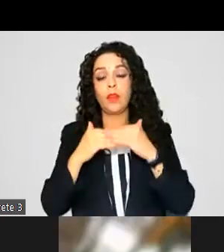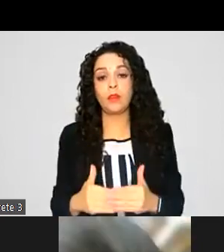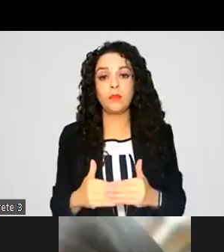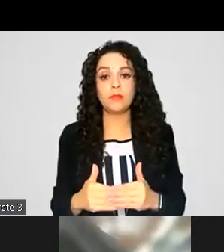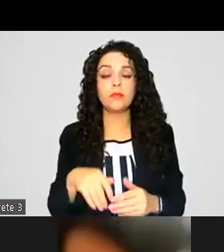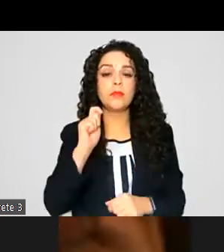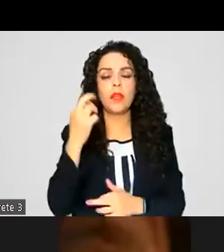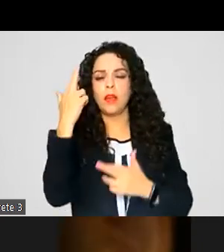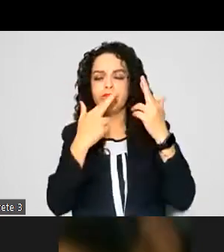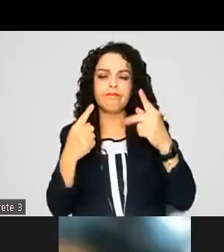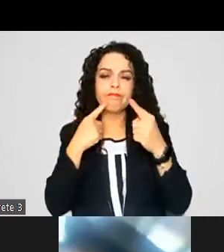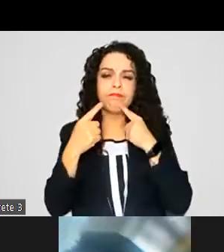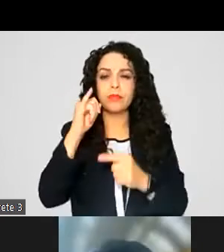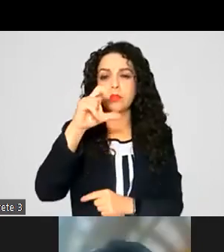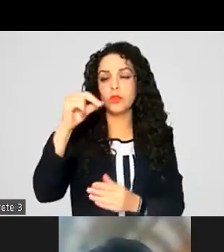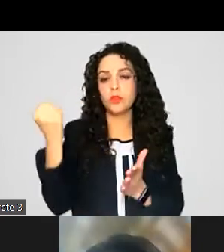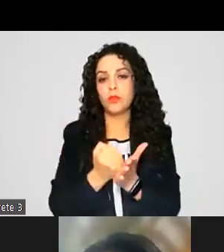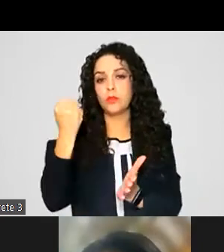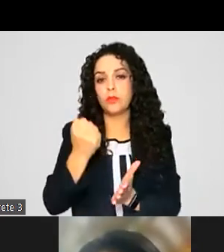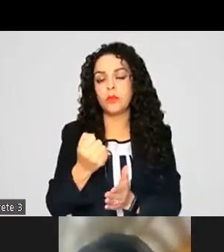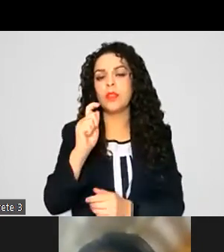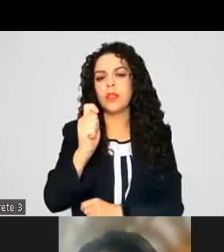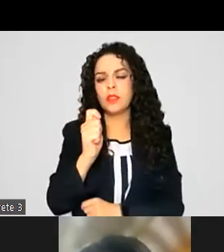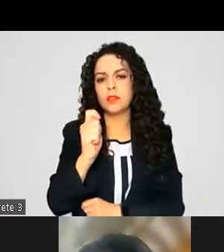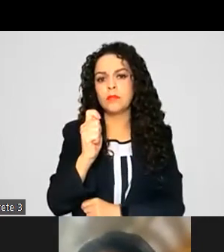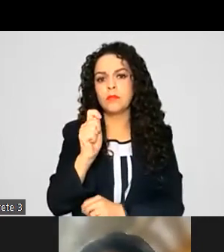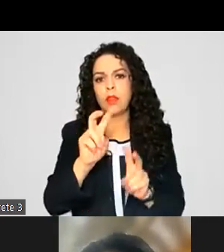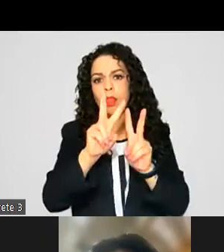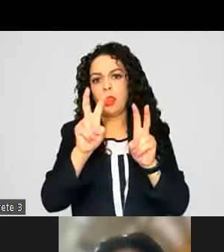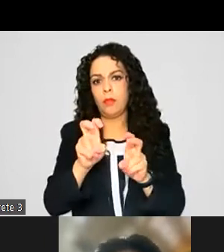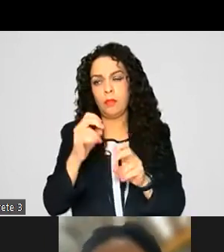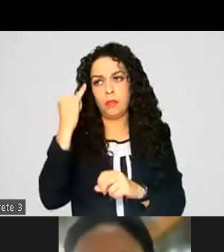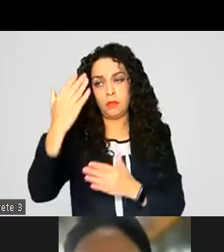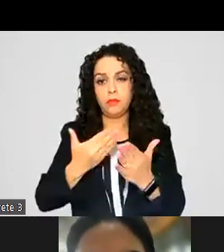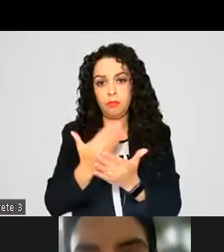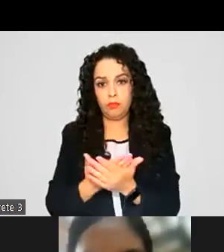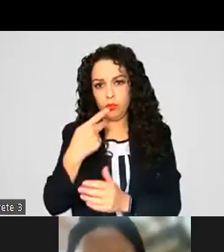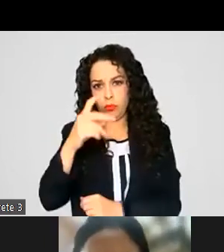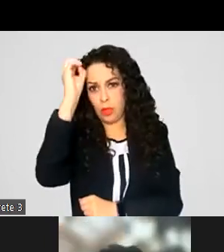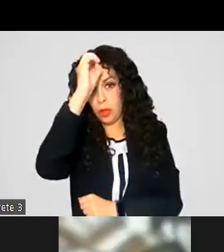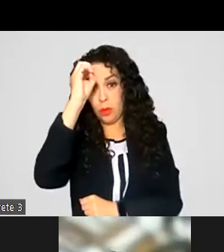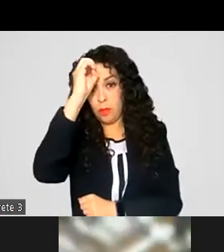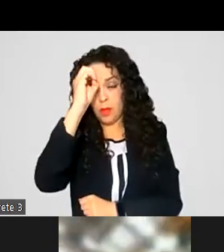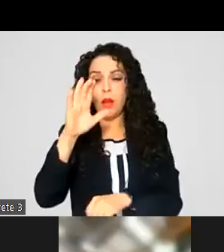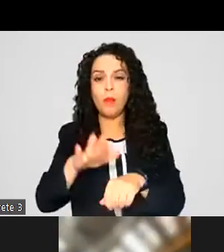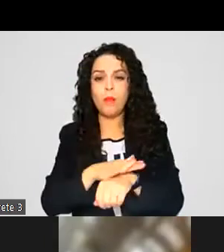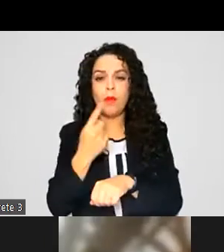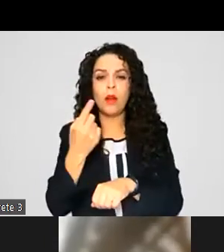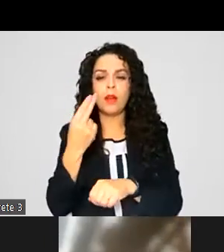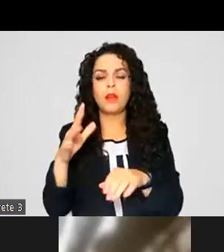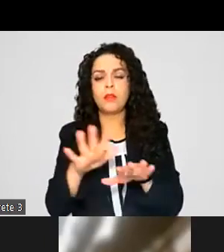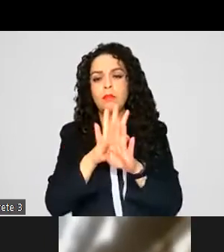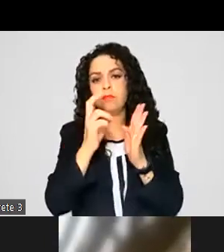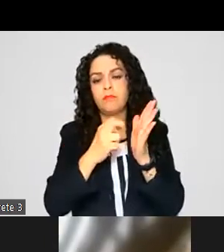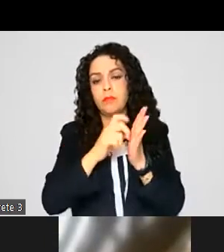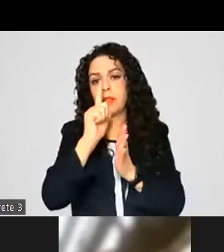análisis, discusión y en su caso aprobación de la opinión respecto a la iniciativa con proyecto de decreto por la que se reforman diversas disposiciones de la